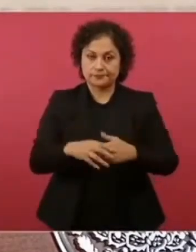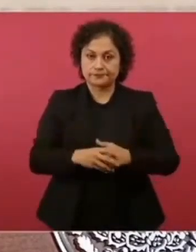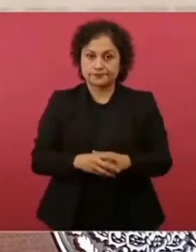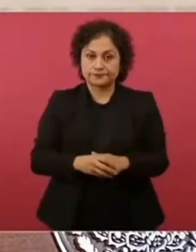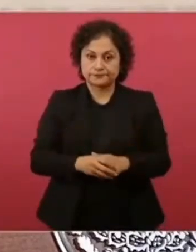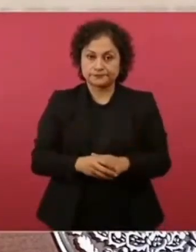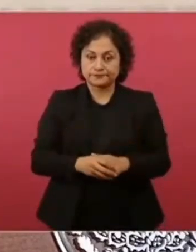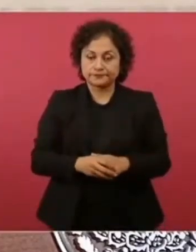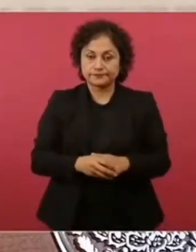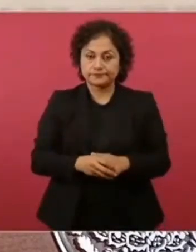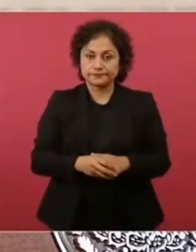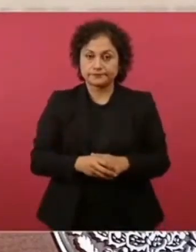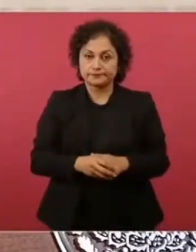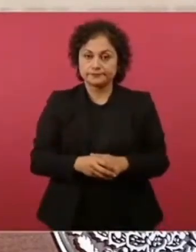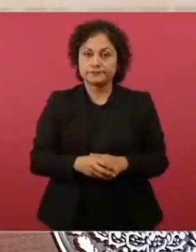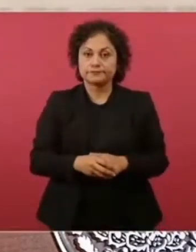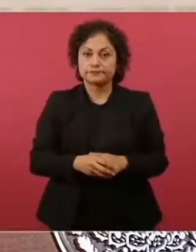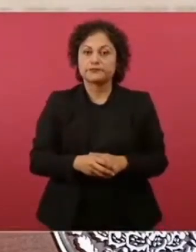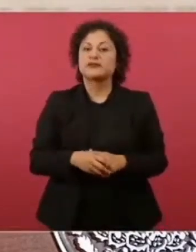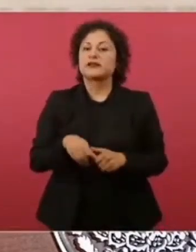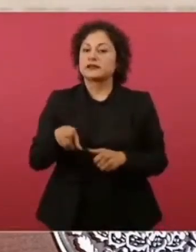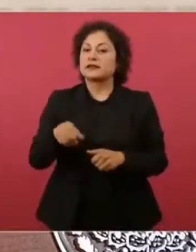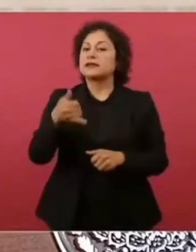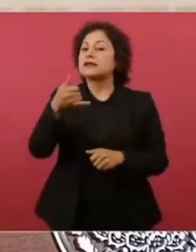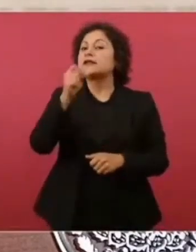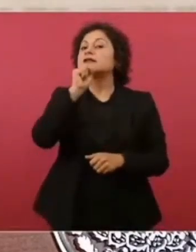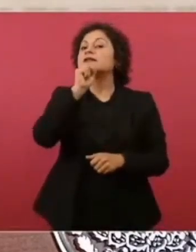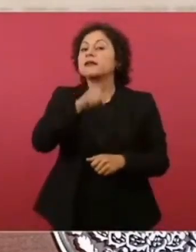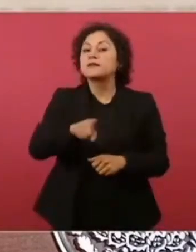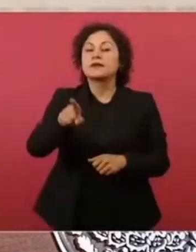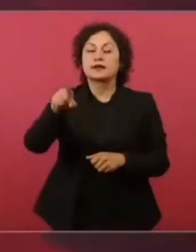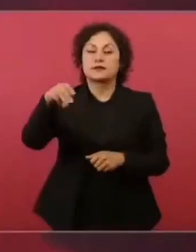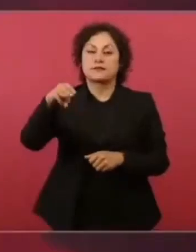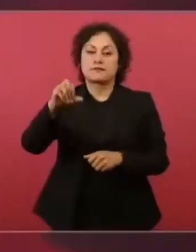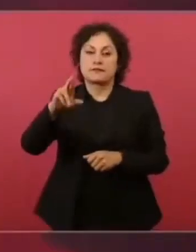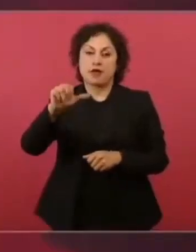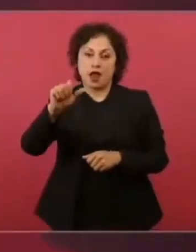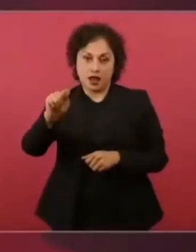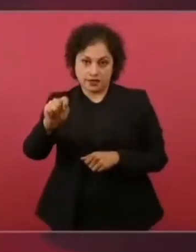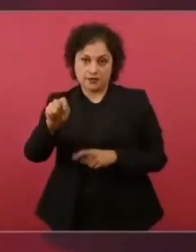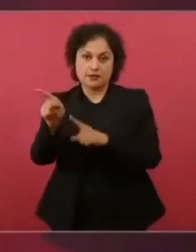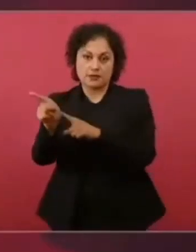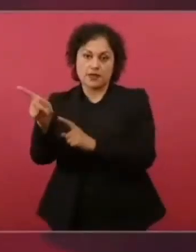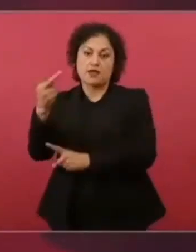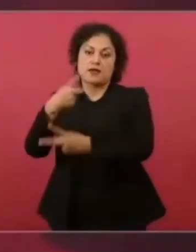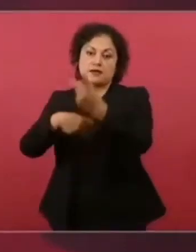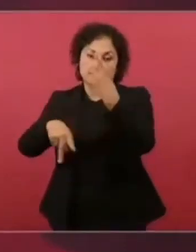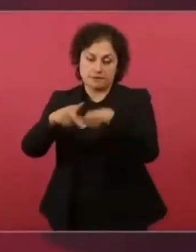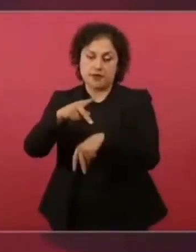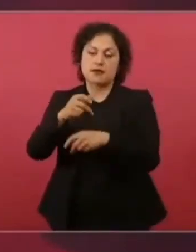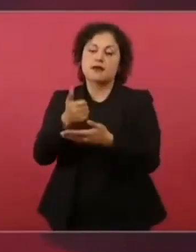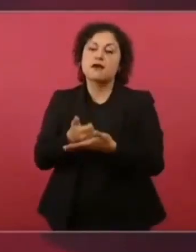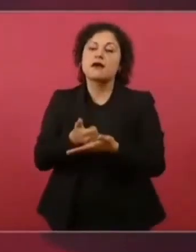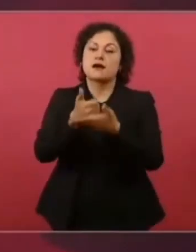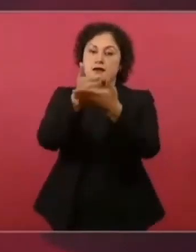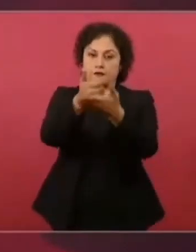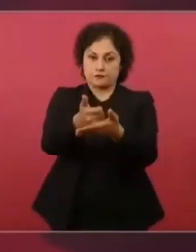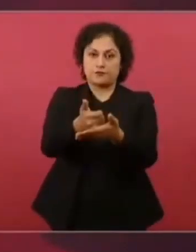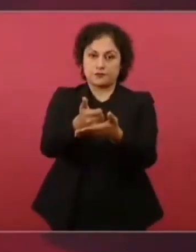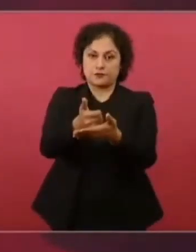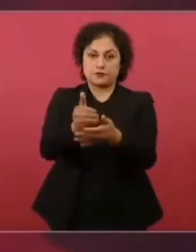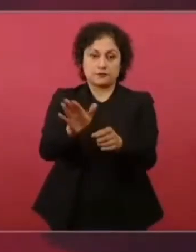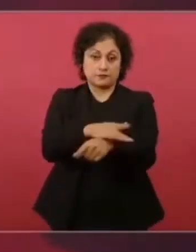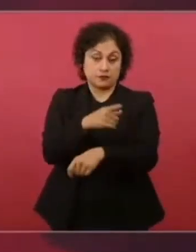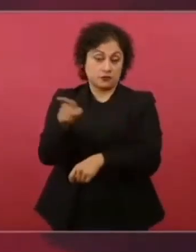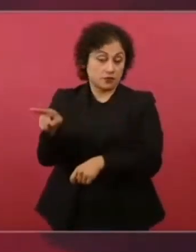directa Marat que es una gente con